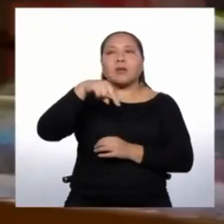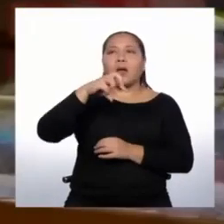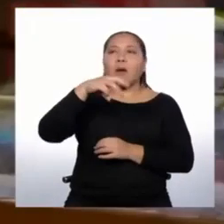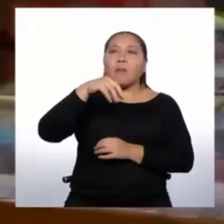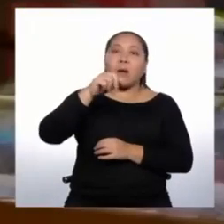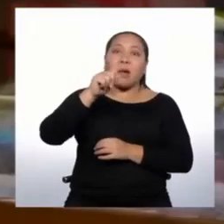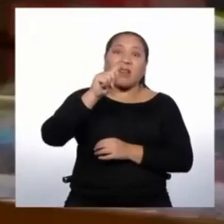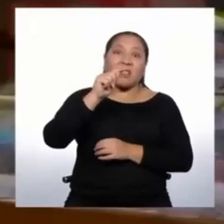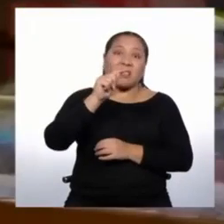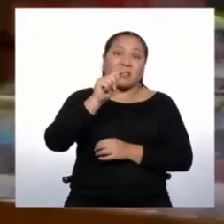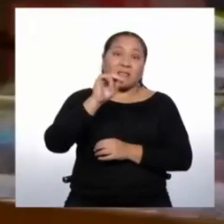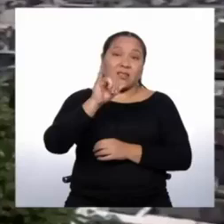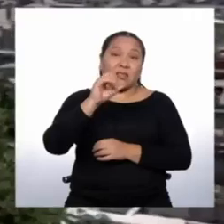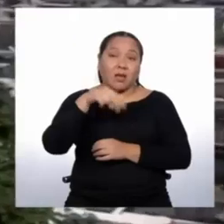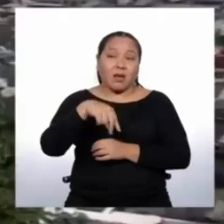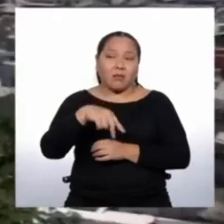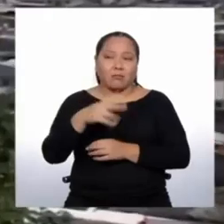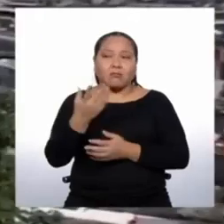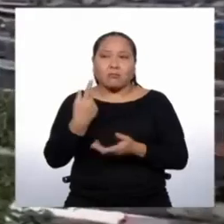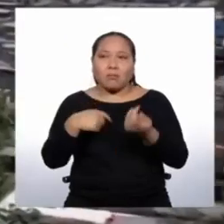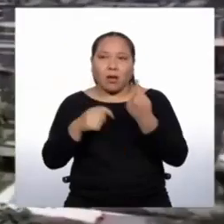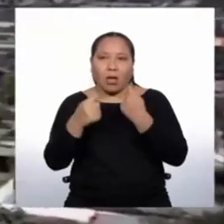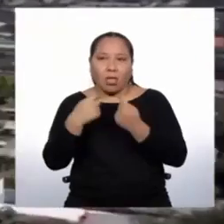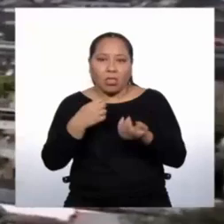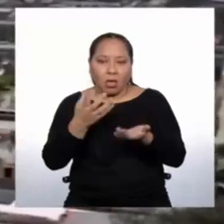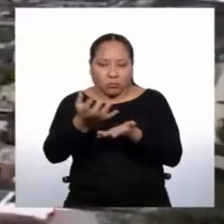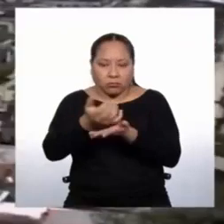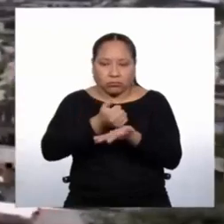articulan esas ciudades.